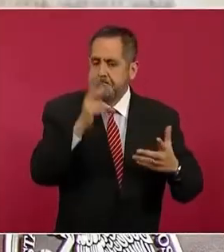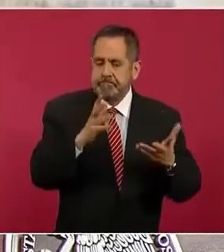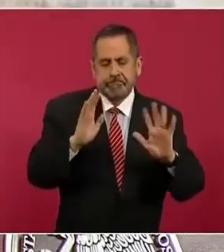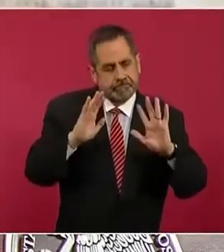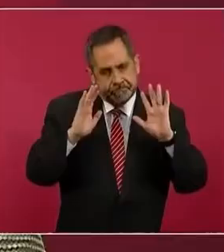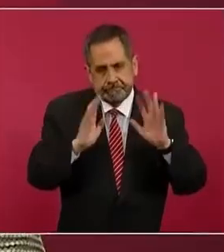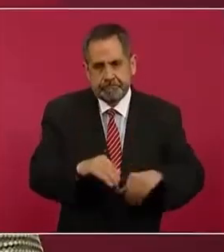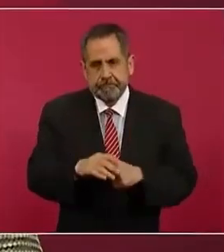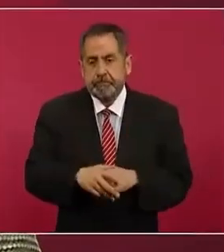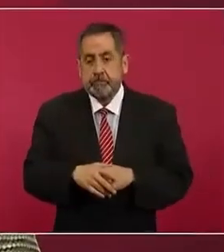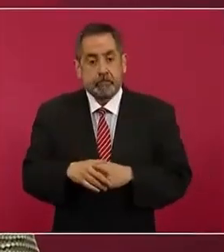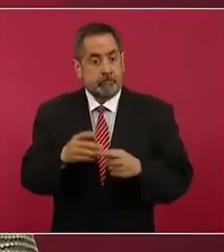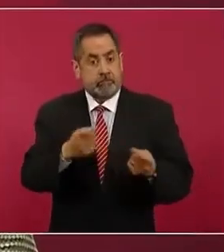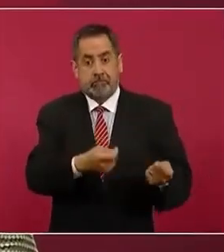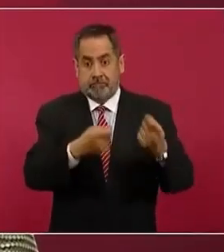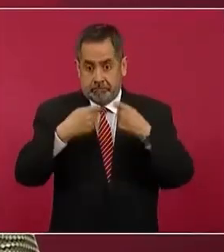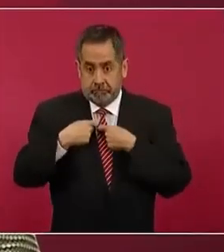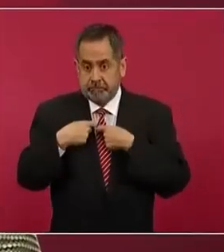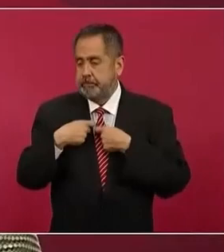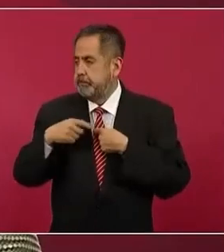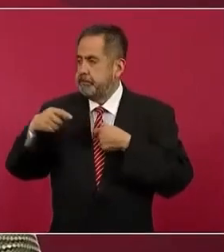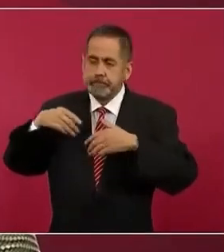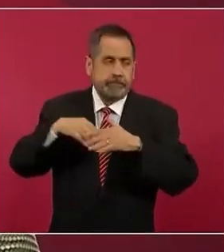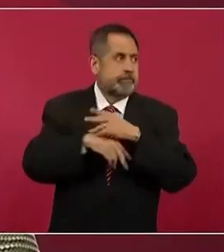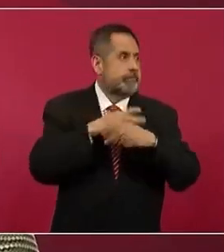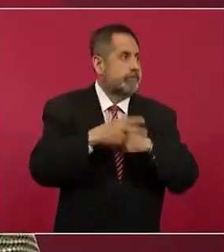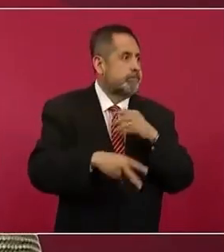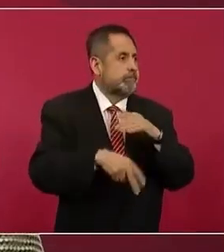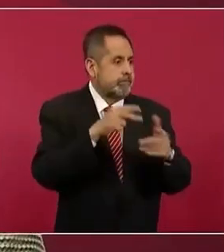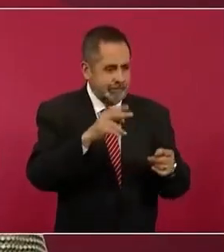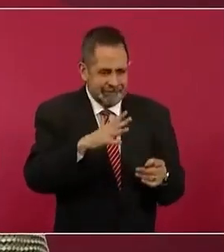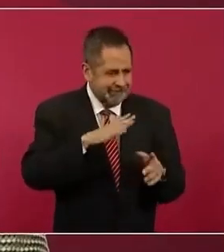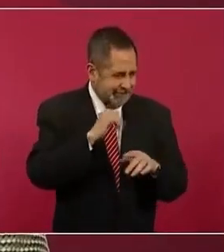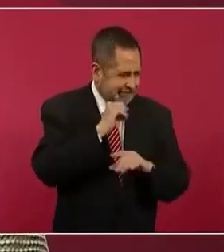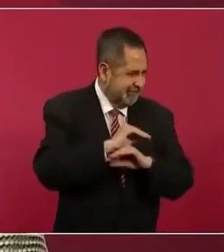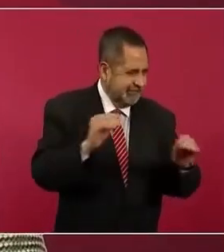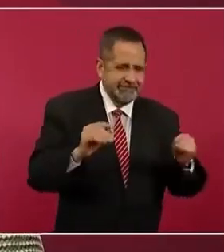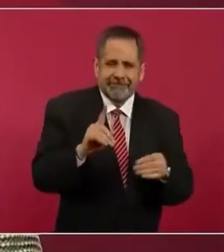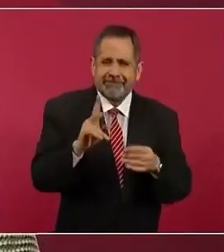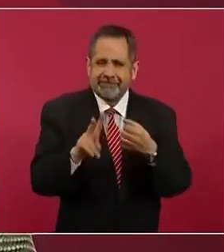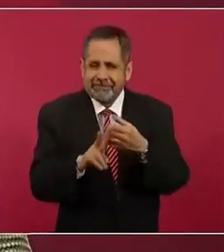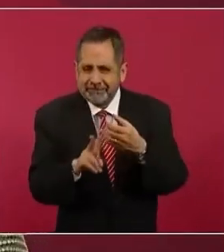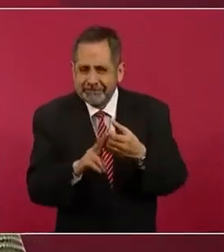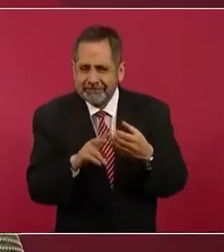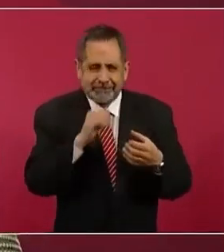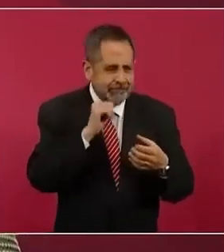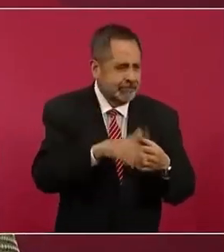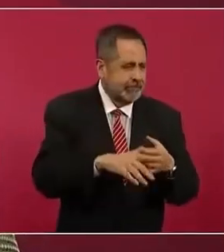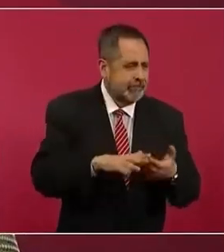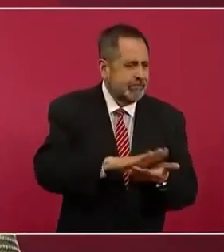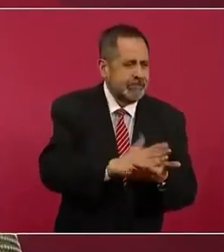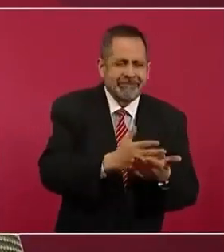No había nada, ni un vaso para tomar agua, un comal para calentar una tortilla.